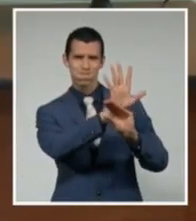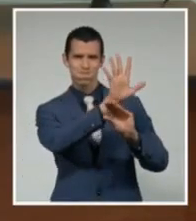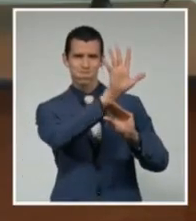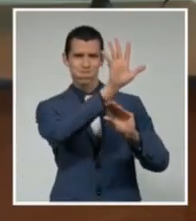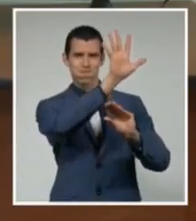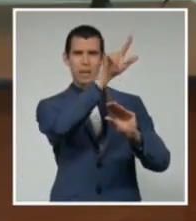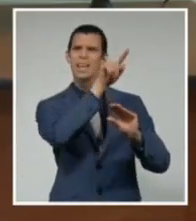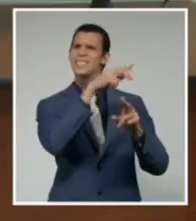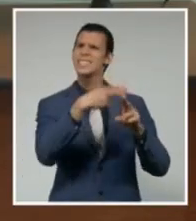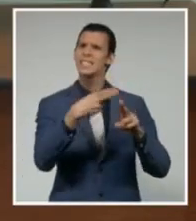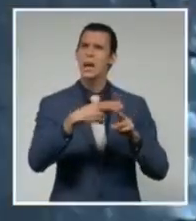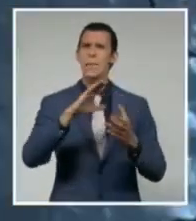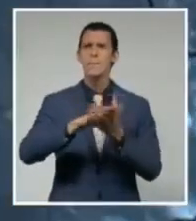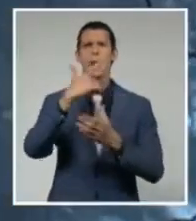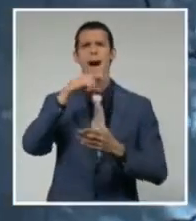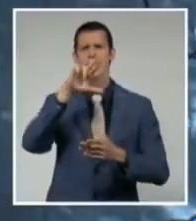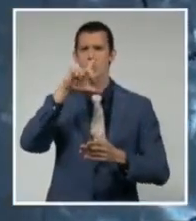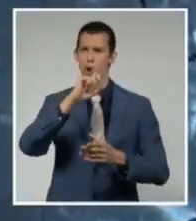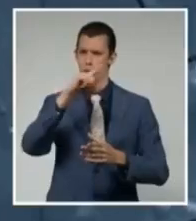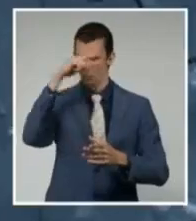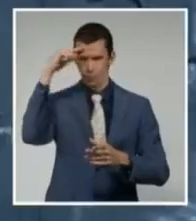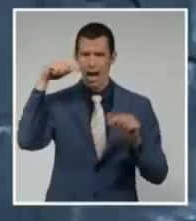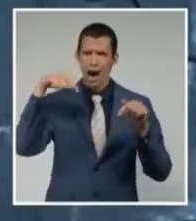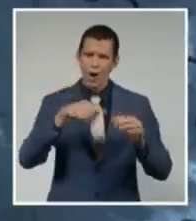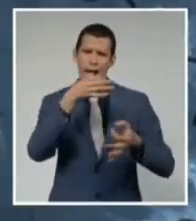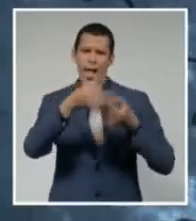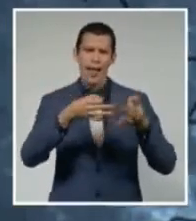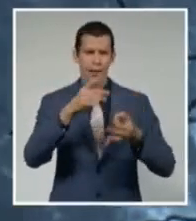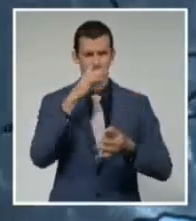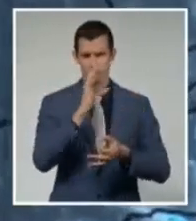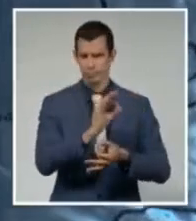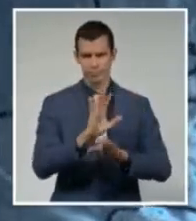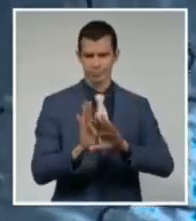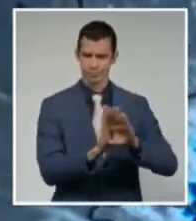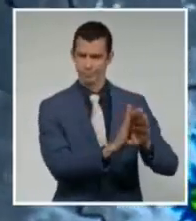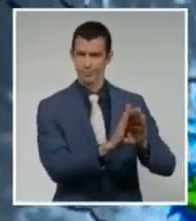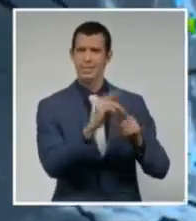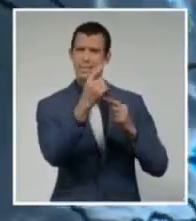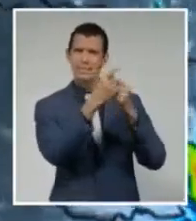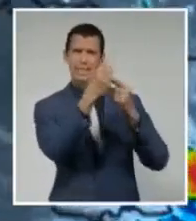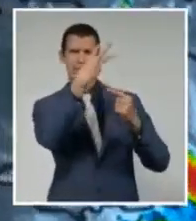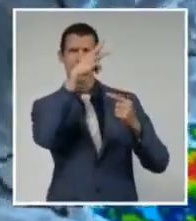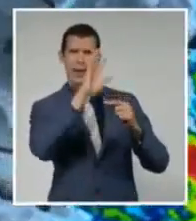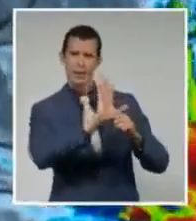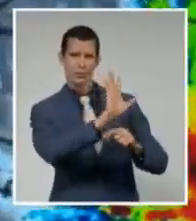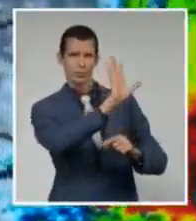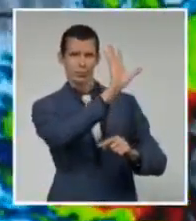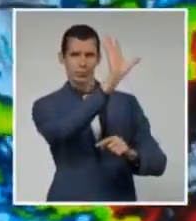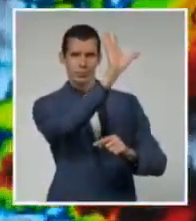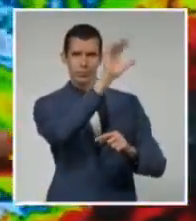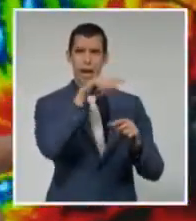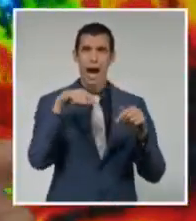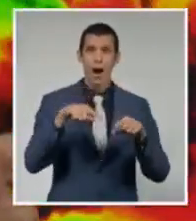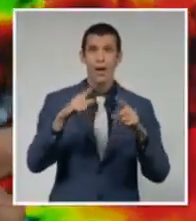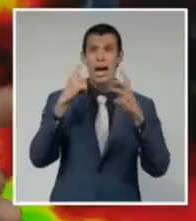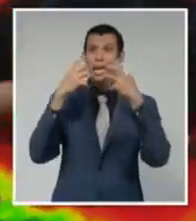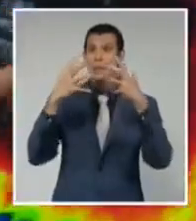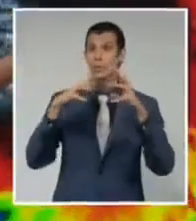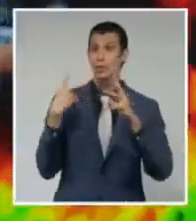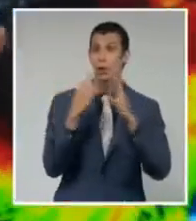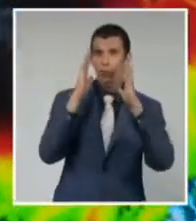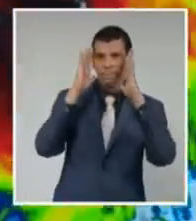quedan algunas áreas de lluvia en el canal de Yucatán. No, lo importante para nosotros está aquí,